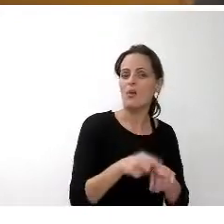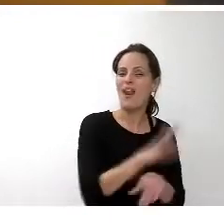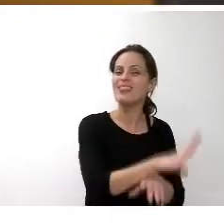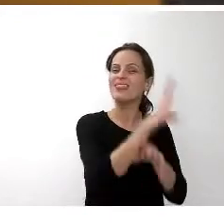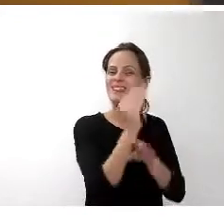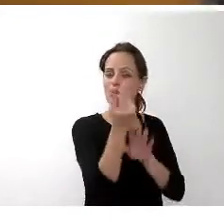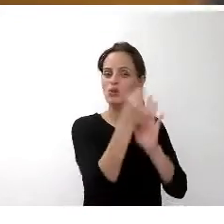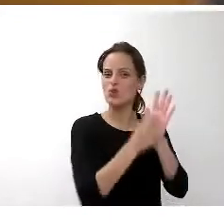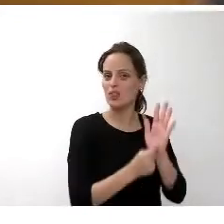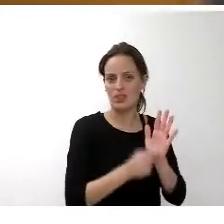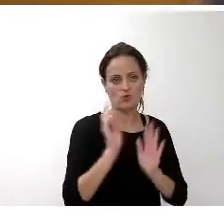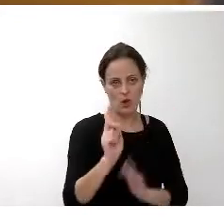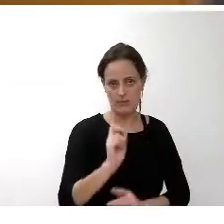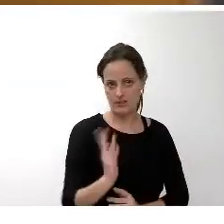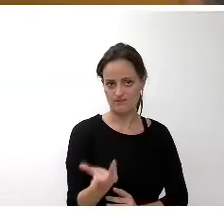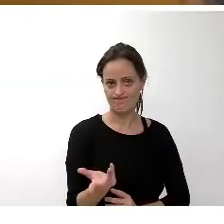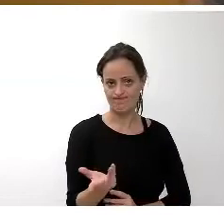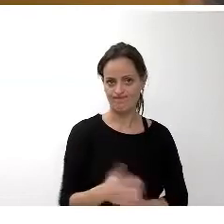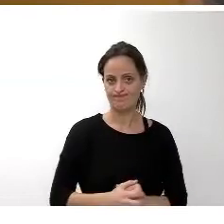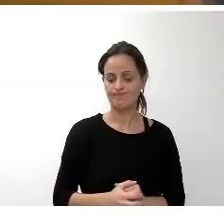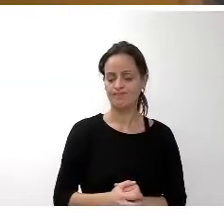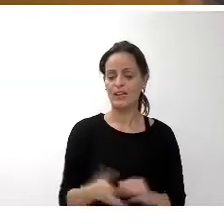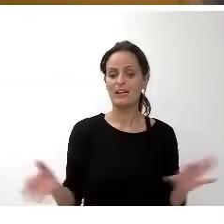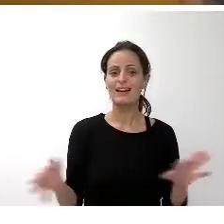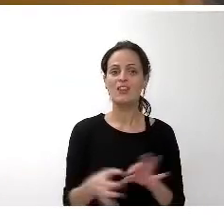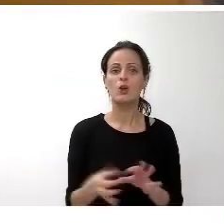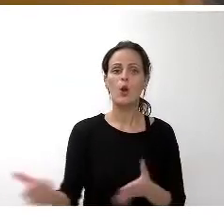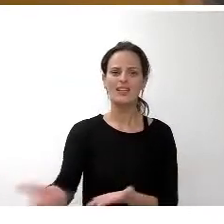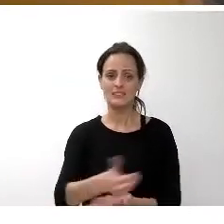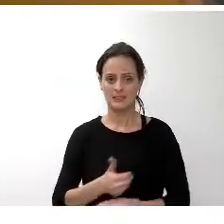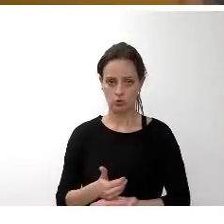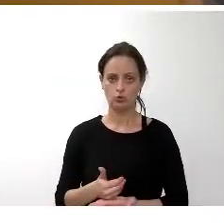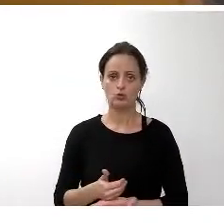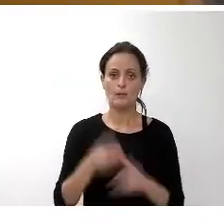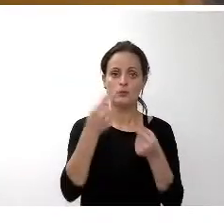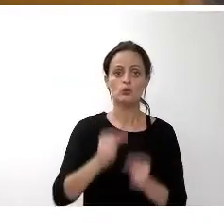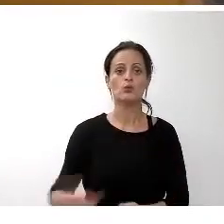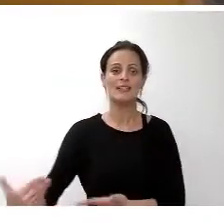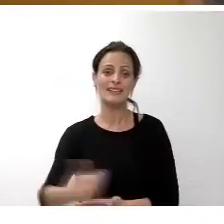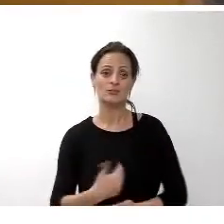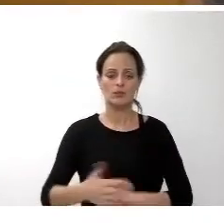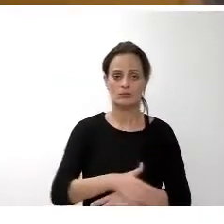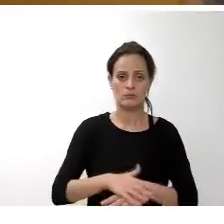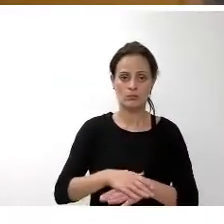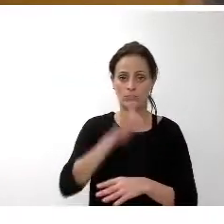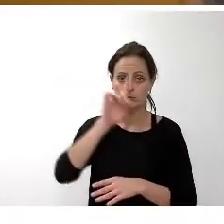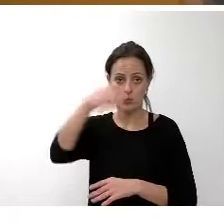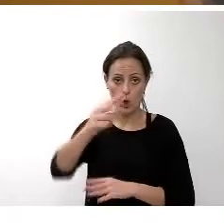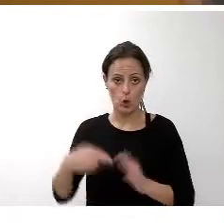dejan de ser más que eso. Respecto a los ingresos, el presupuesto de ingresos de la corporación para el 2016